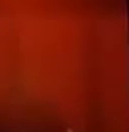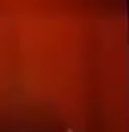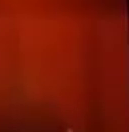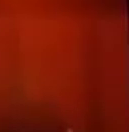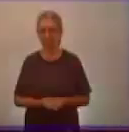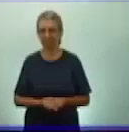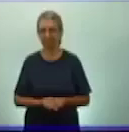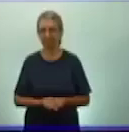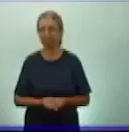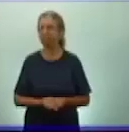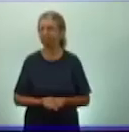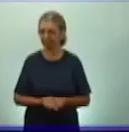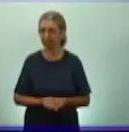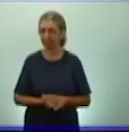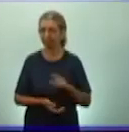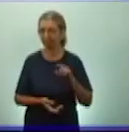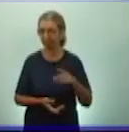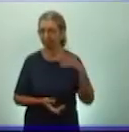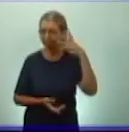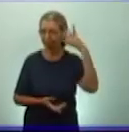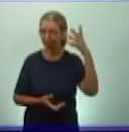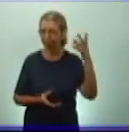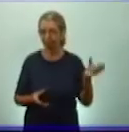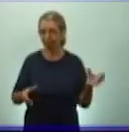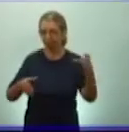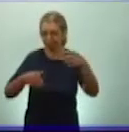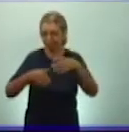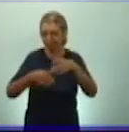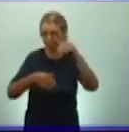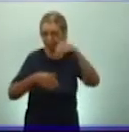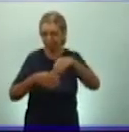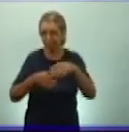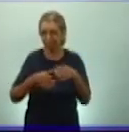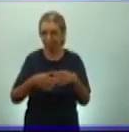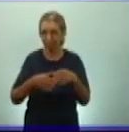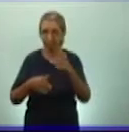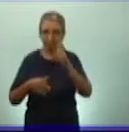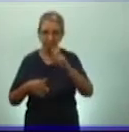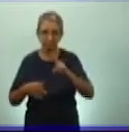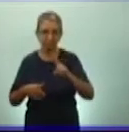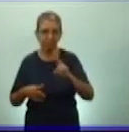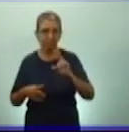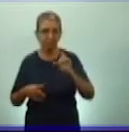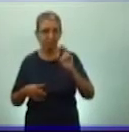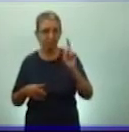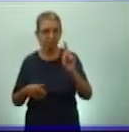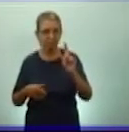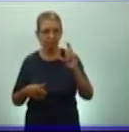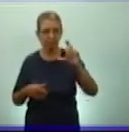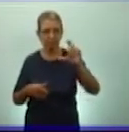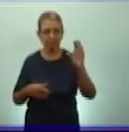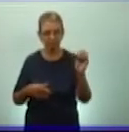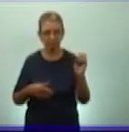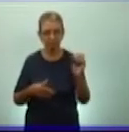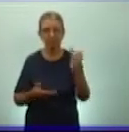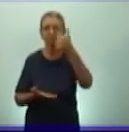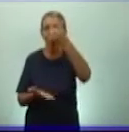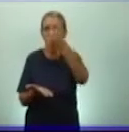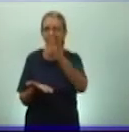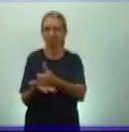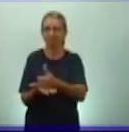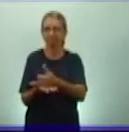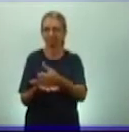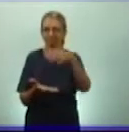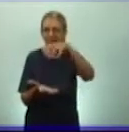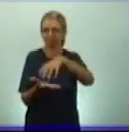Este estado que es centralizado tenía su gobierno en el Cusco. Es decir, diríamos, la capital principal, la ciudad principal